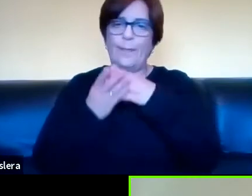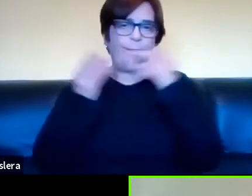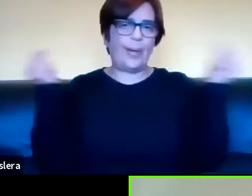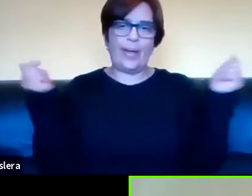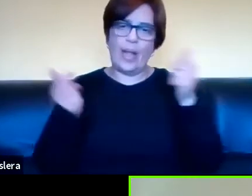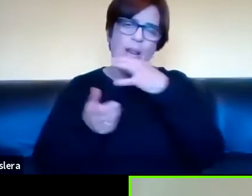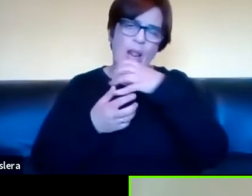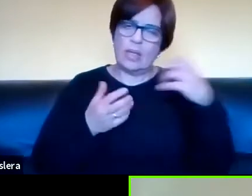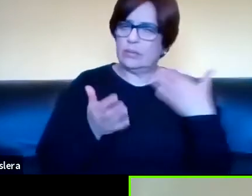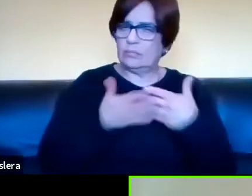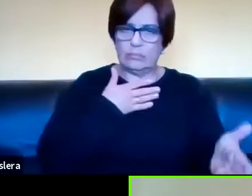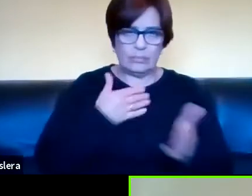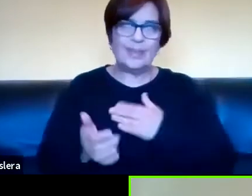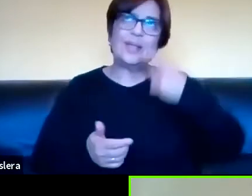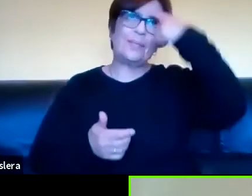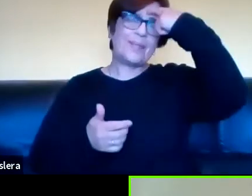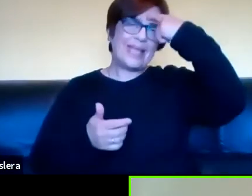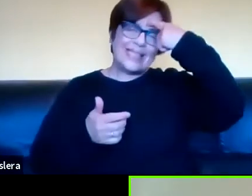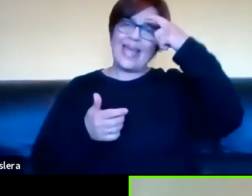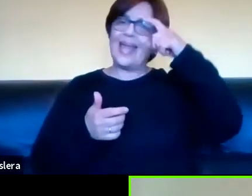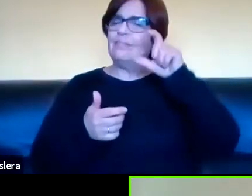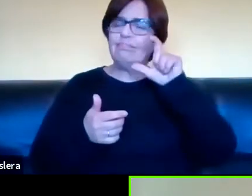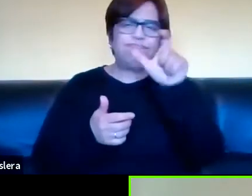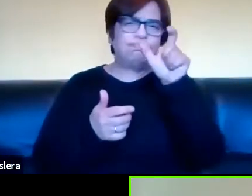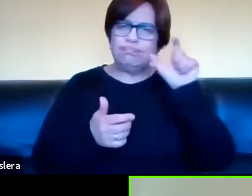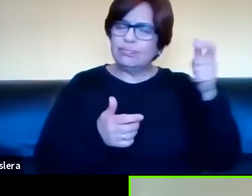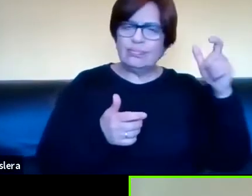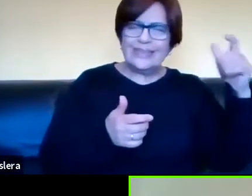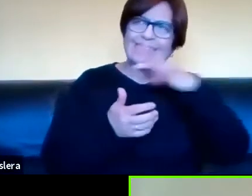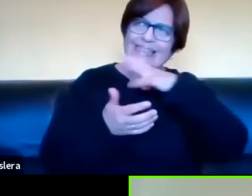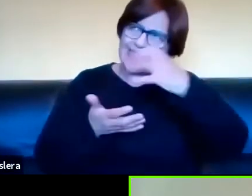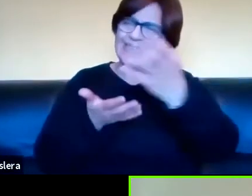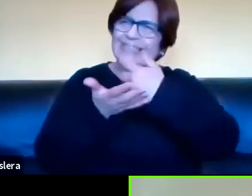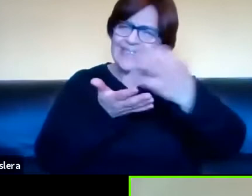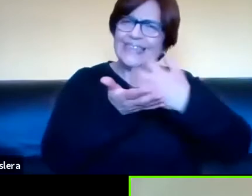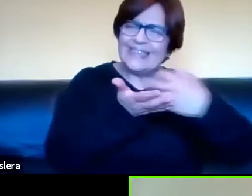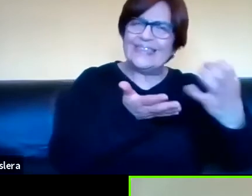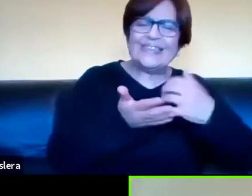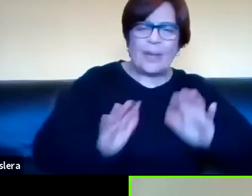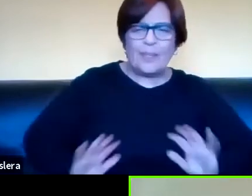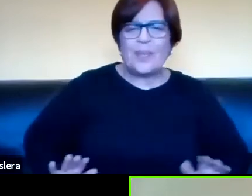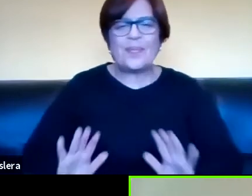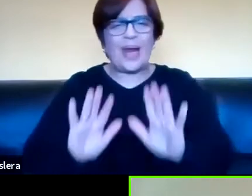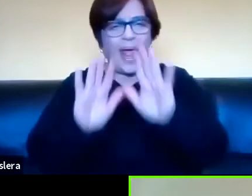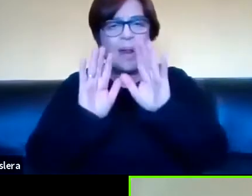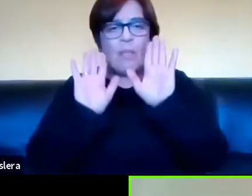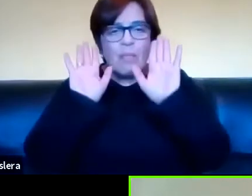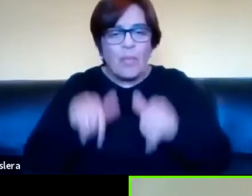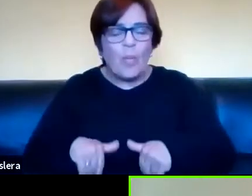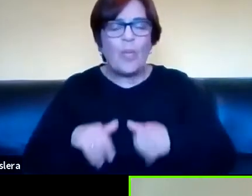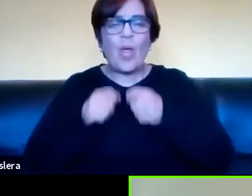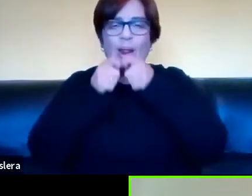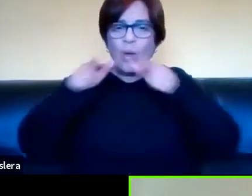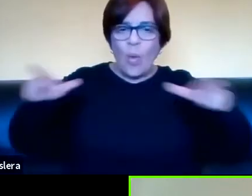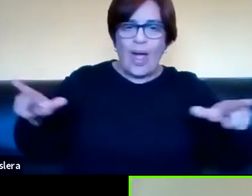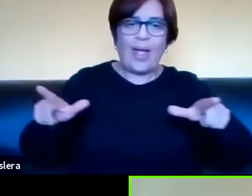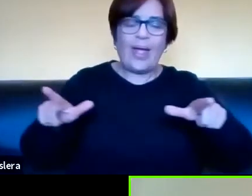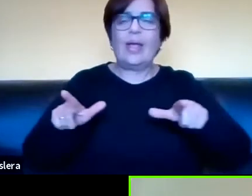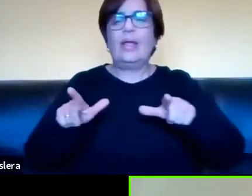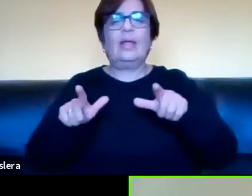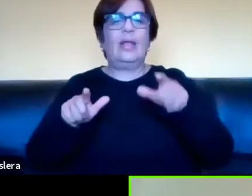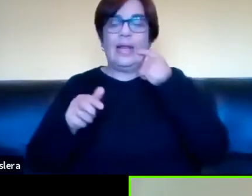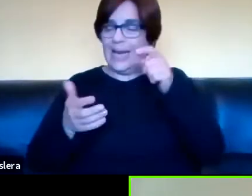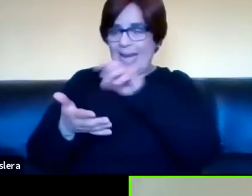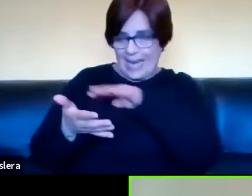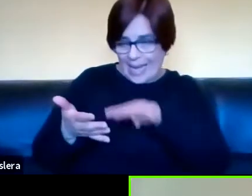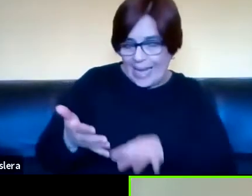y ya directamente pensamos en grafemas. O sea que hay ya en la propia producción del lenguaje directamente sacamos grafemas o leemos